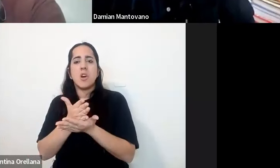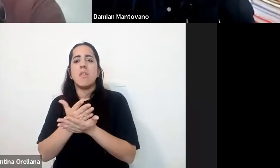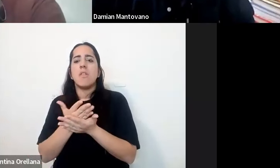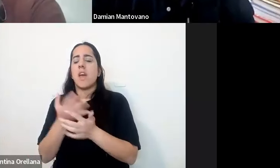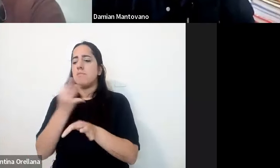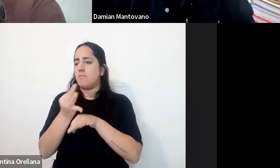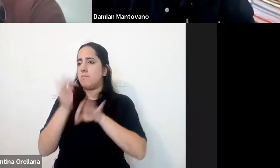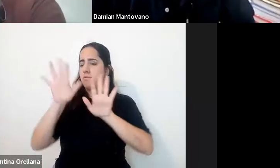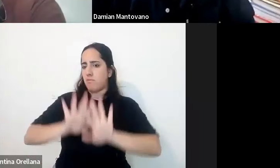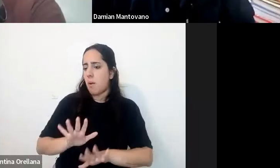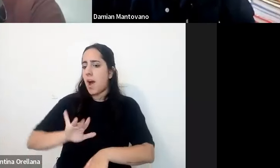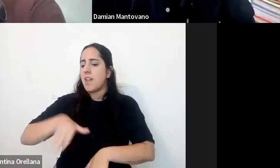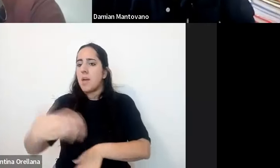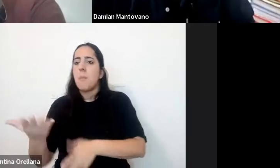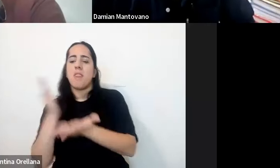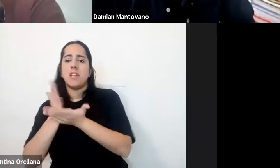trabajar